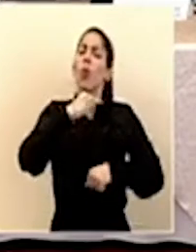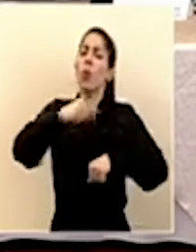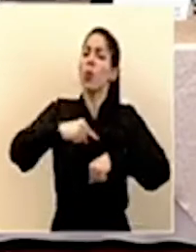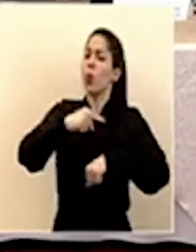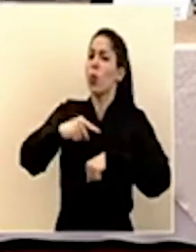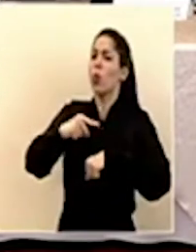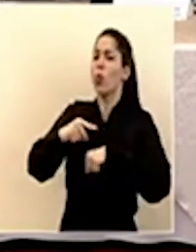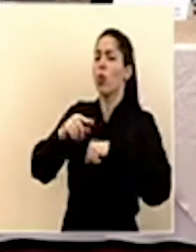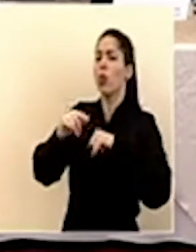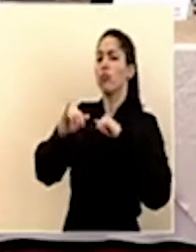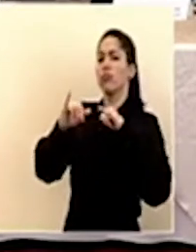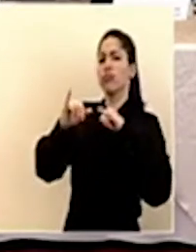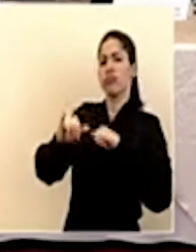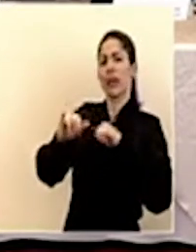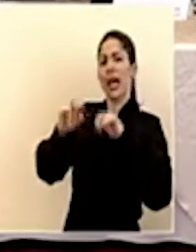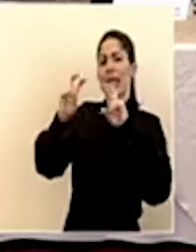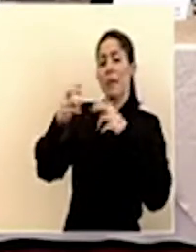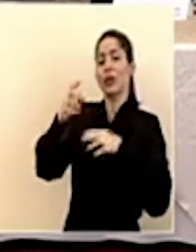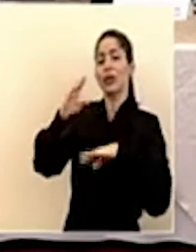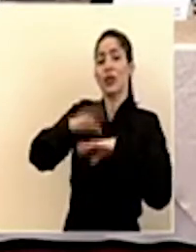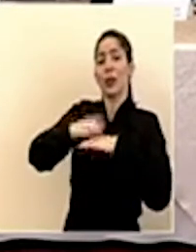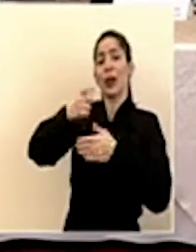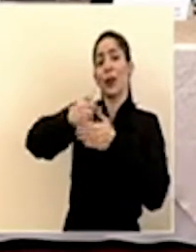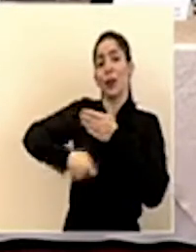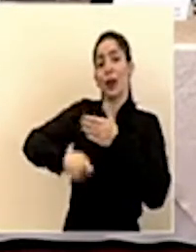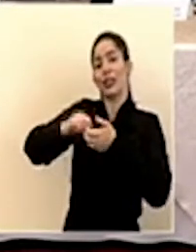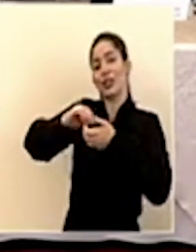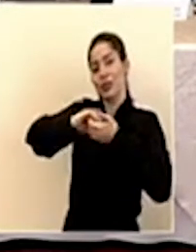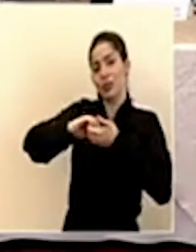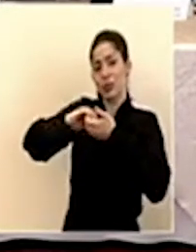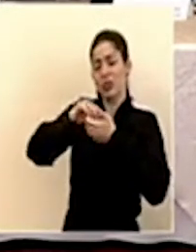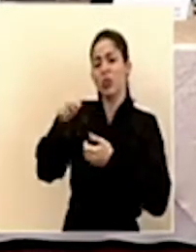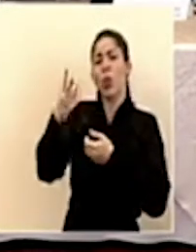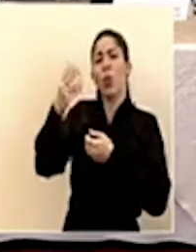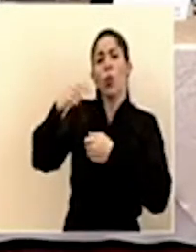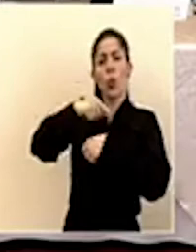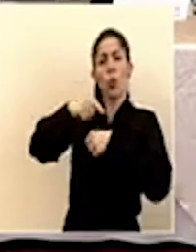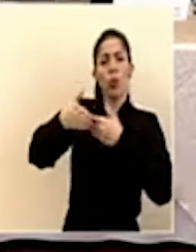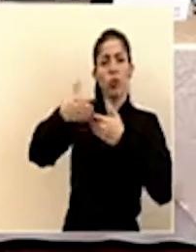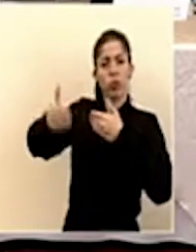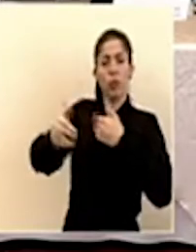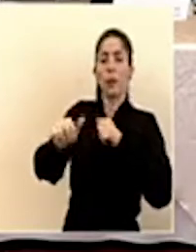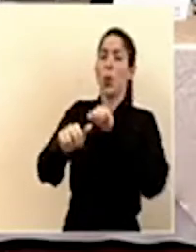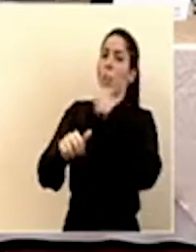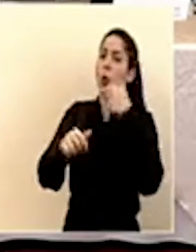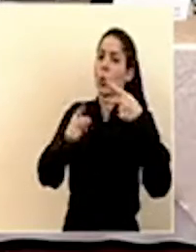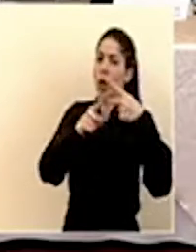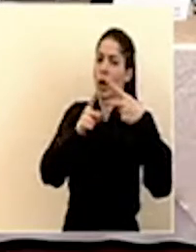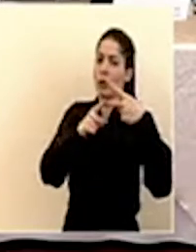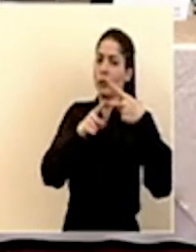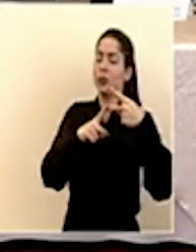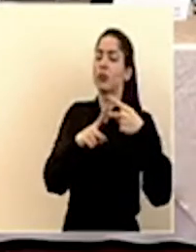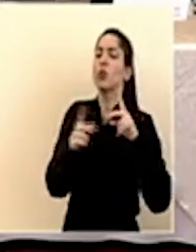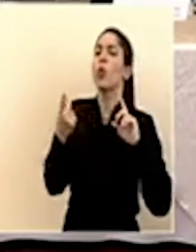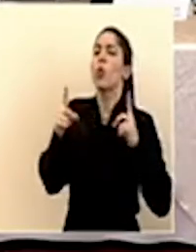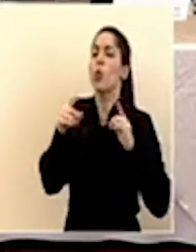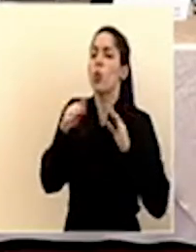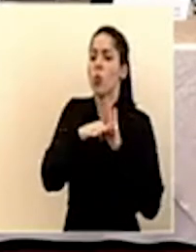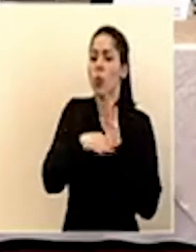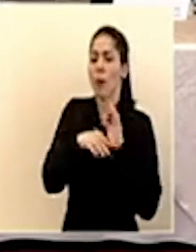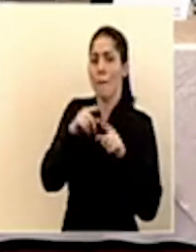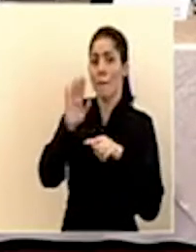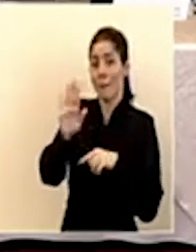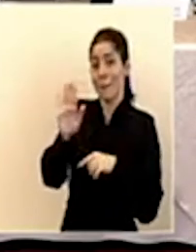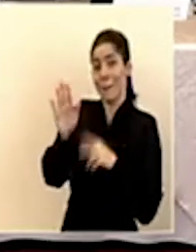se mantendría el tema del impuesto solidario? Y además, una pregunta adicional, ¿qué rubros se van a recortar